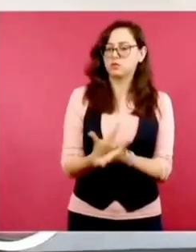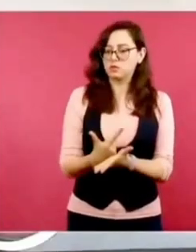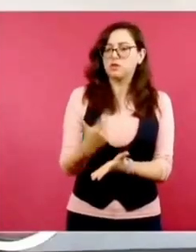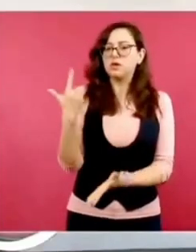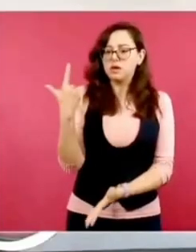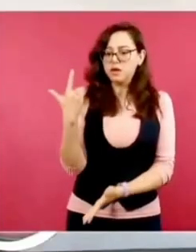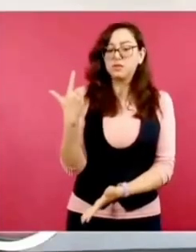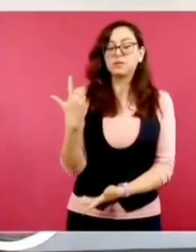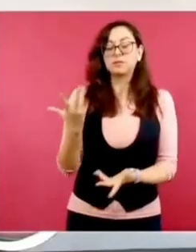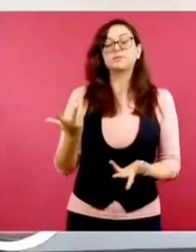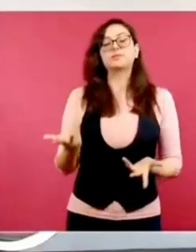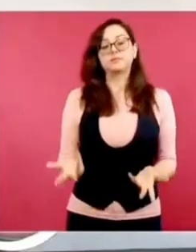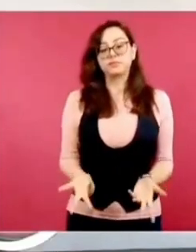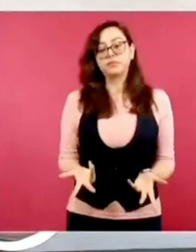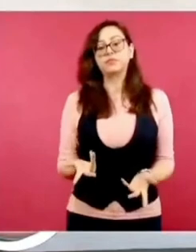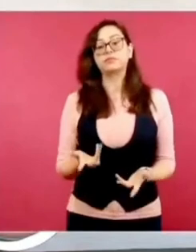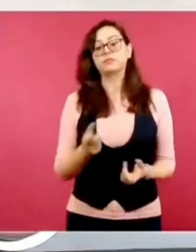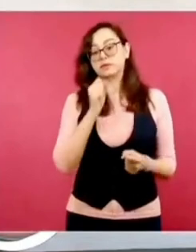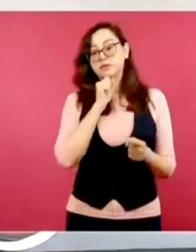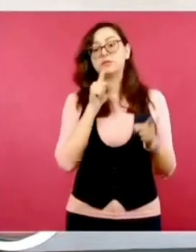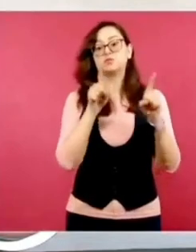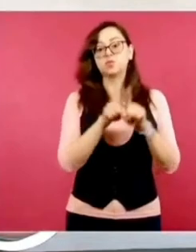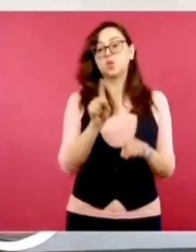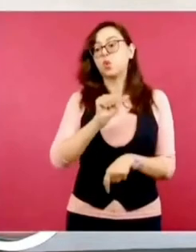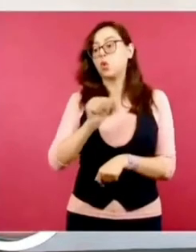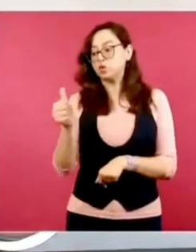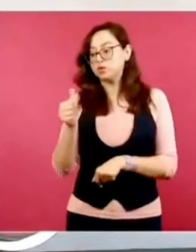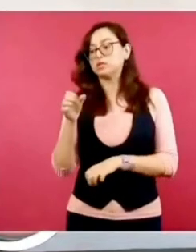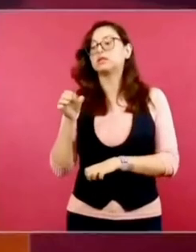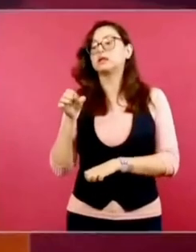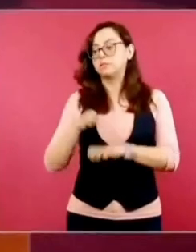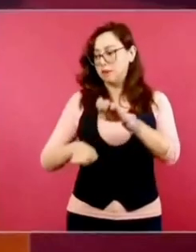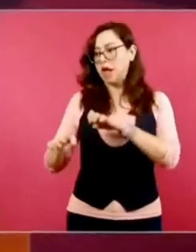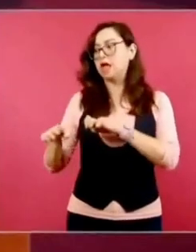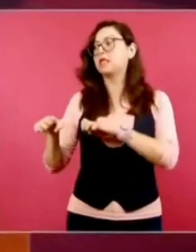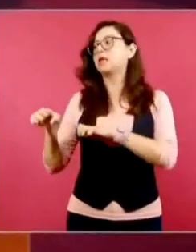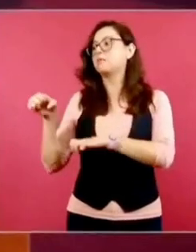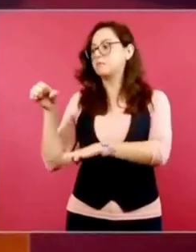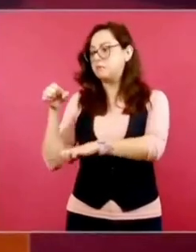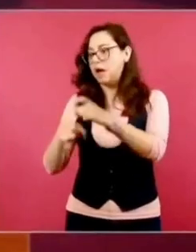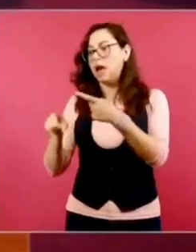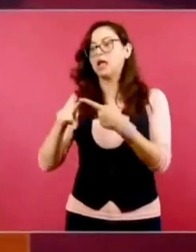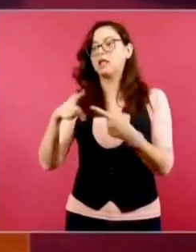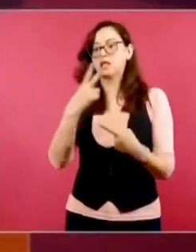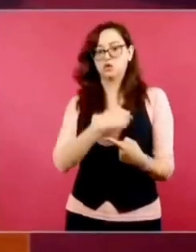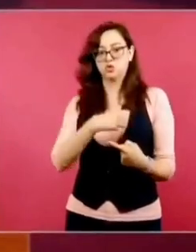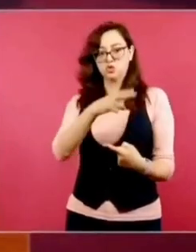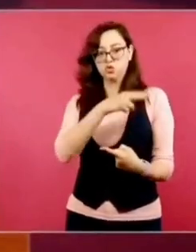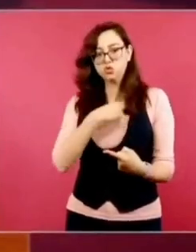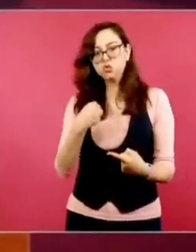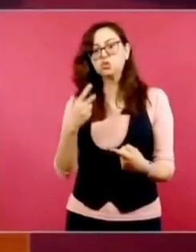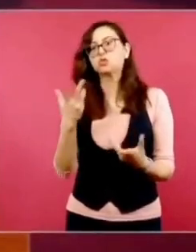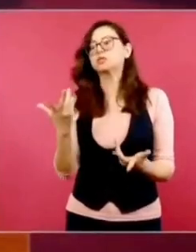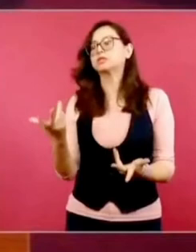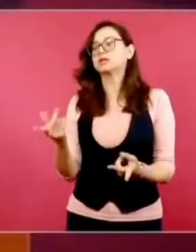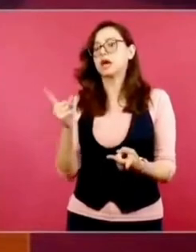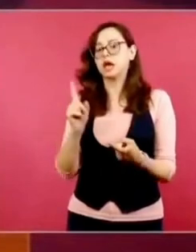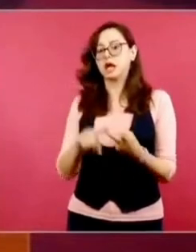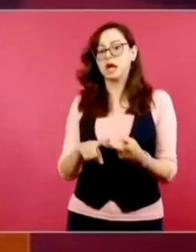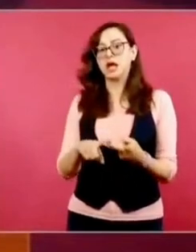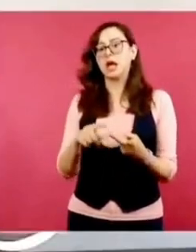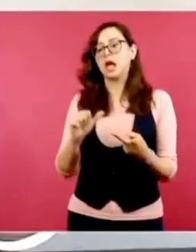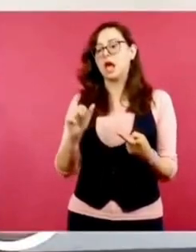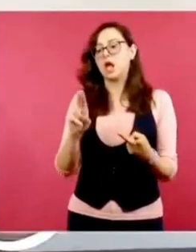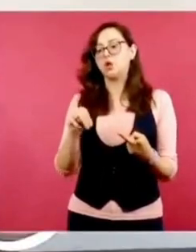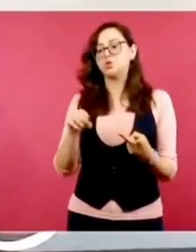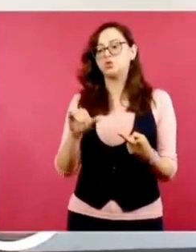el apoyo incluso de terceras embajadas que están en Ecuador, como la Embajada de Suiza y la Nunciatura,